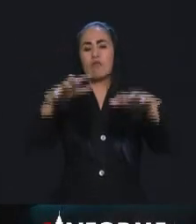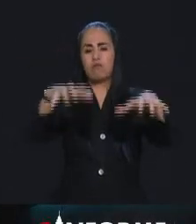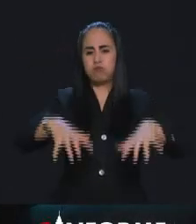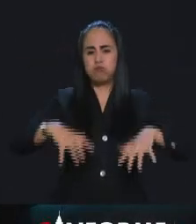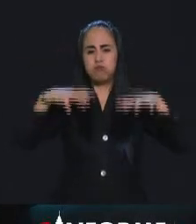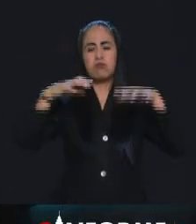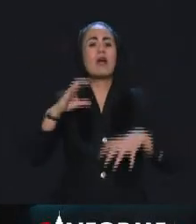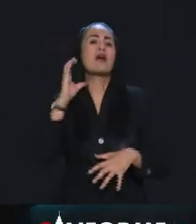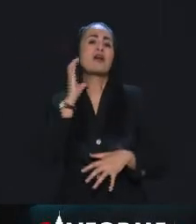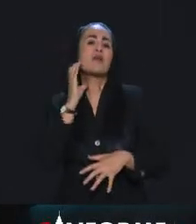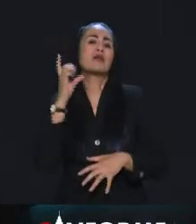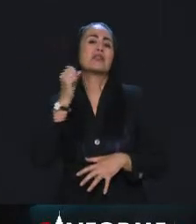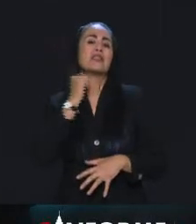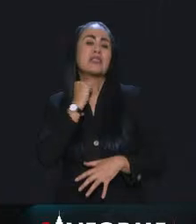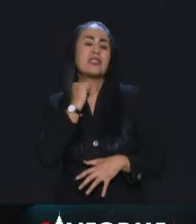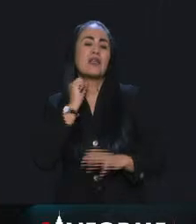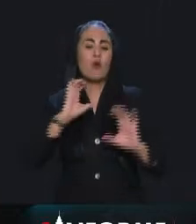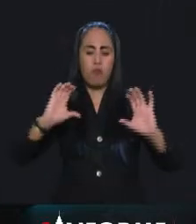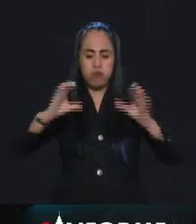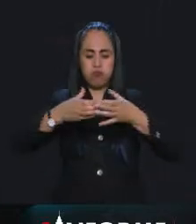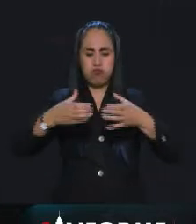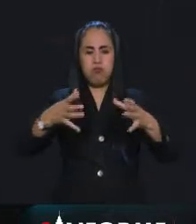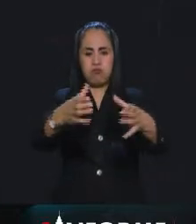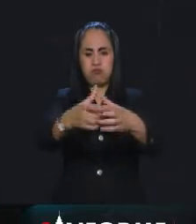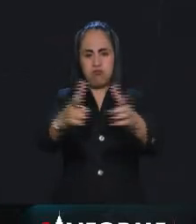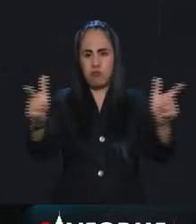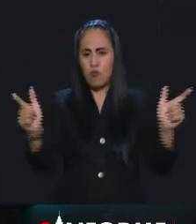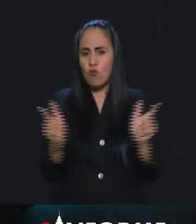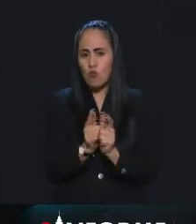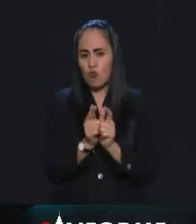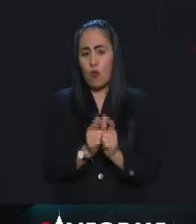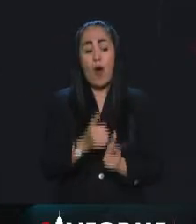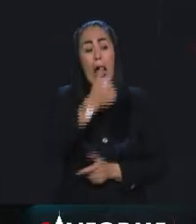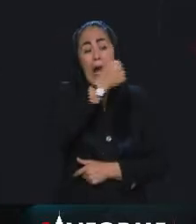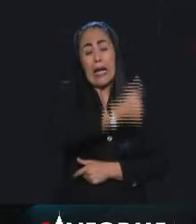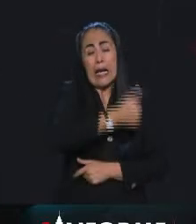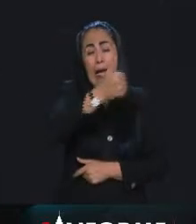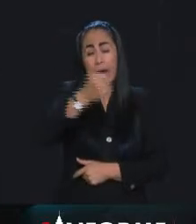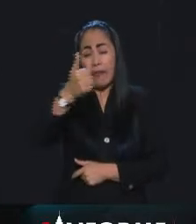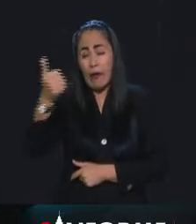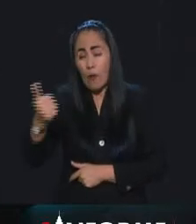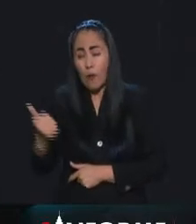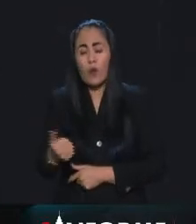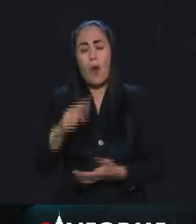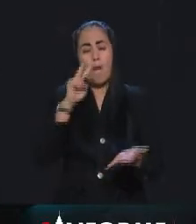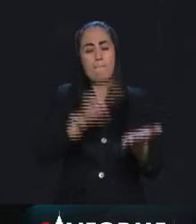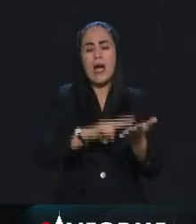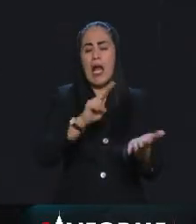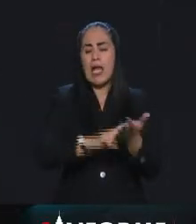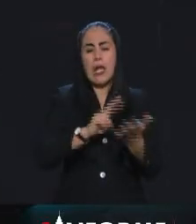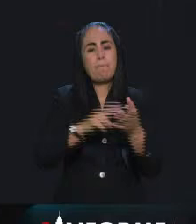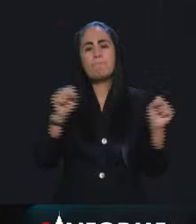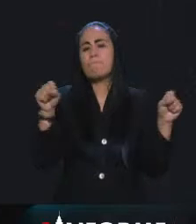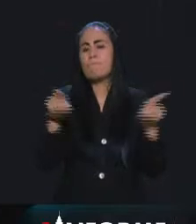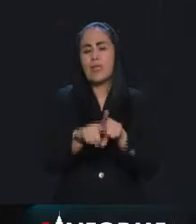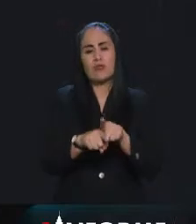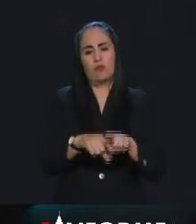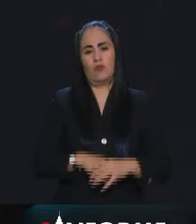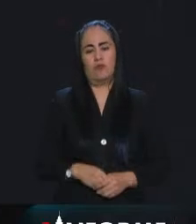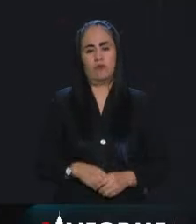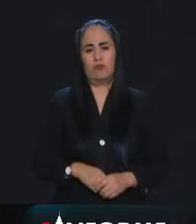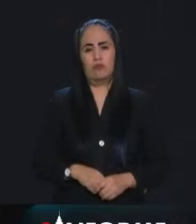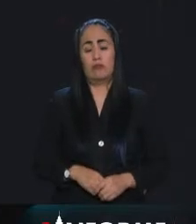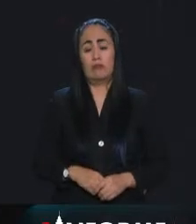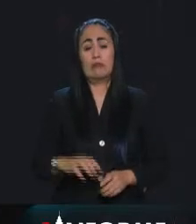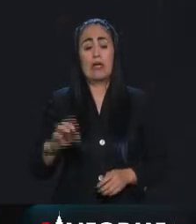colectivo, y el voto de cada uno, cada una de nosotros vale lo mismo. Entonces, ¿por qué unos cuantos